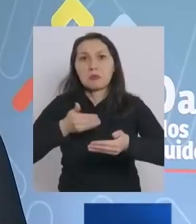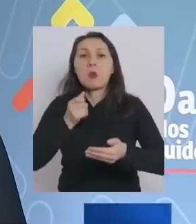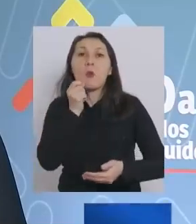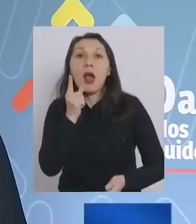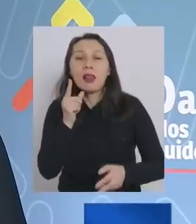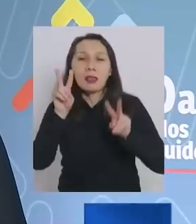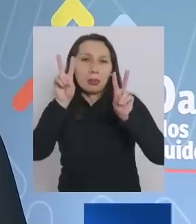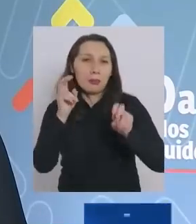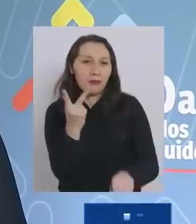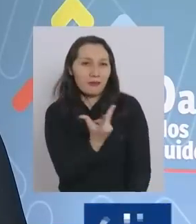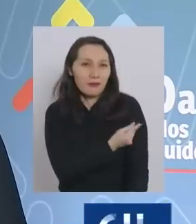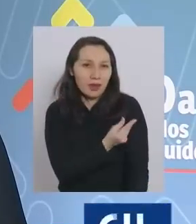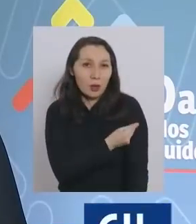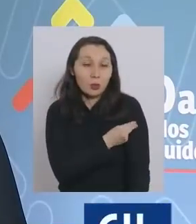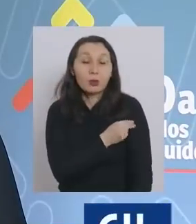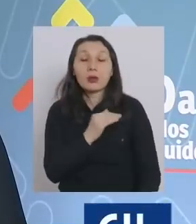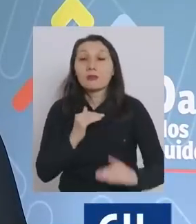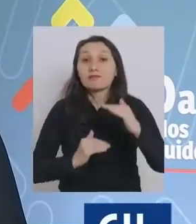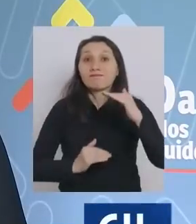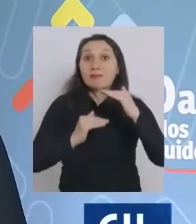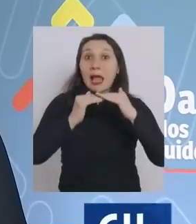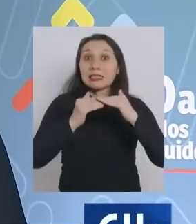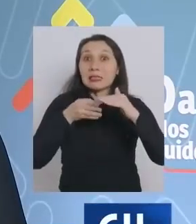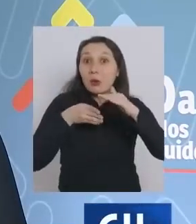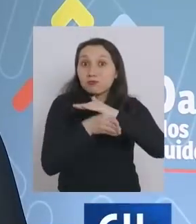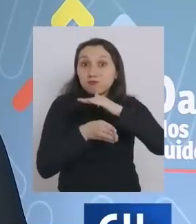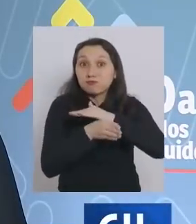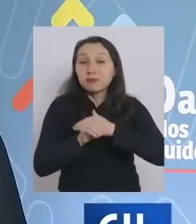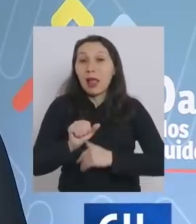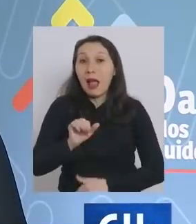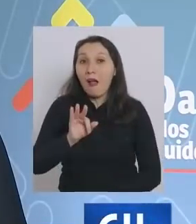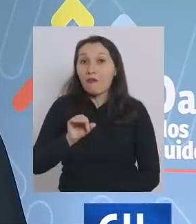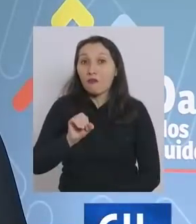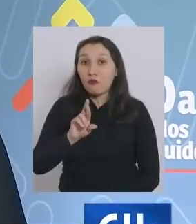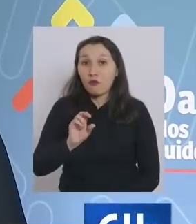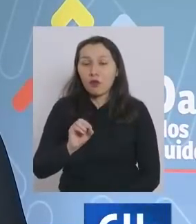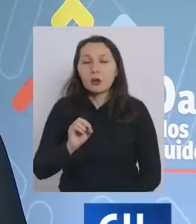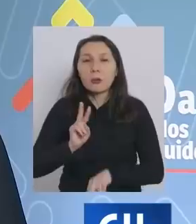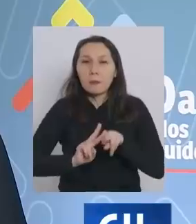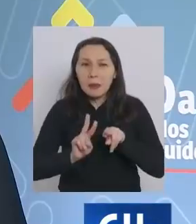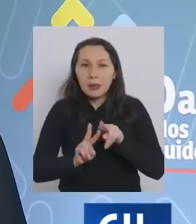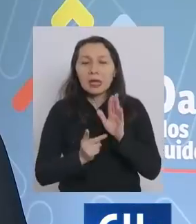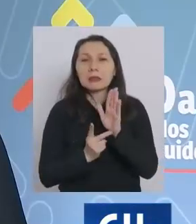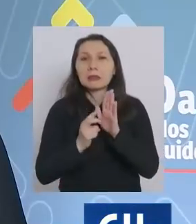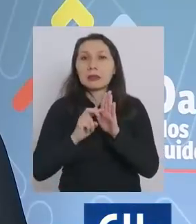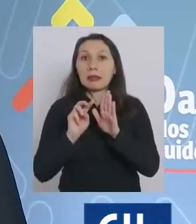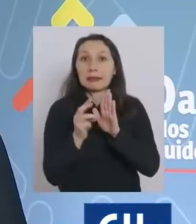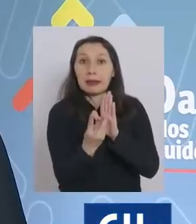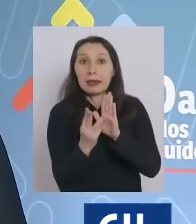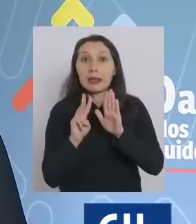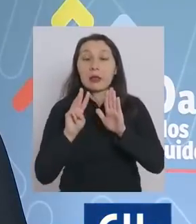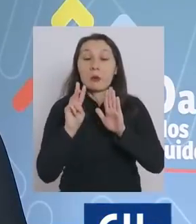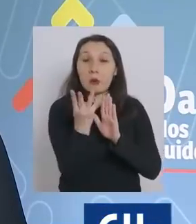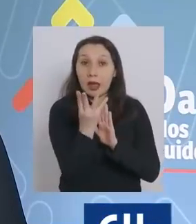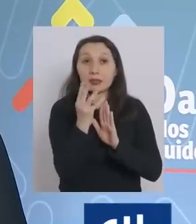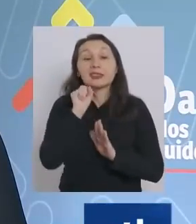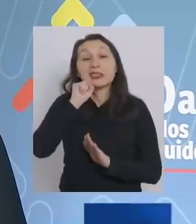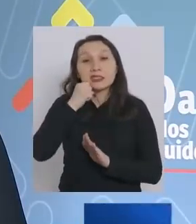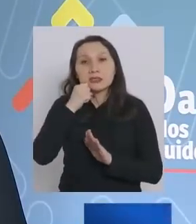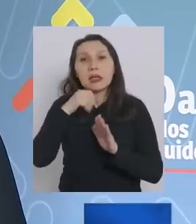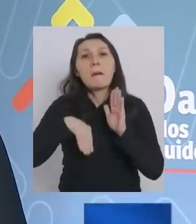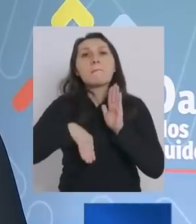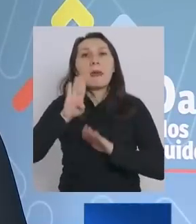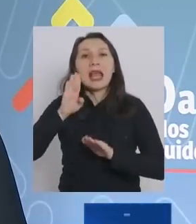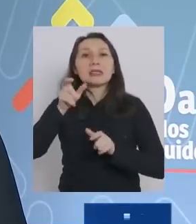es en la vacunación y los aforos en las distintas etapas tanto en preparación como en la etapa de apertura inicial son